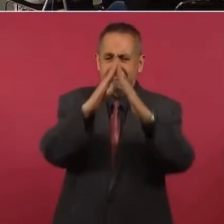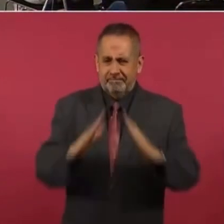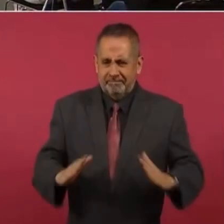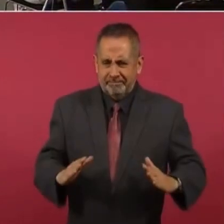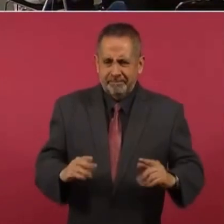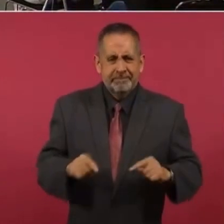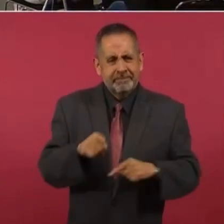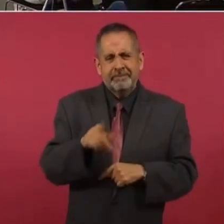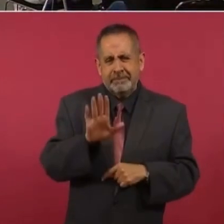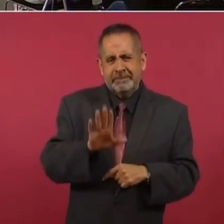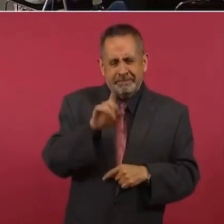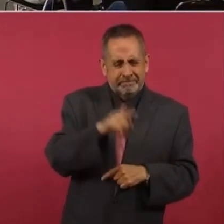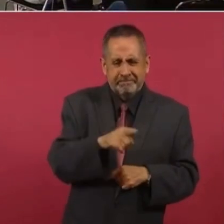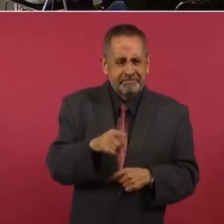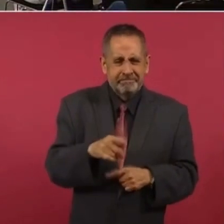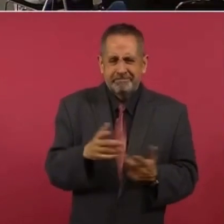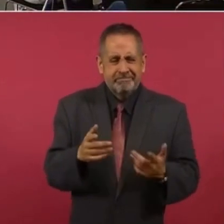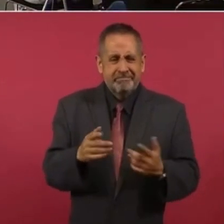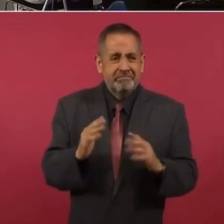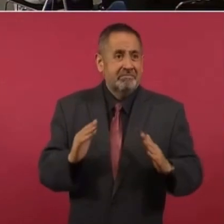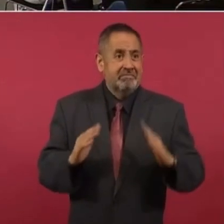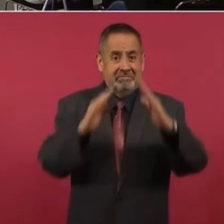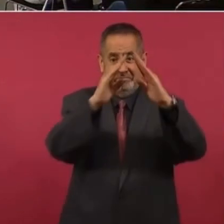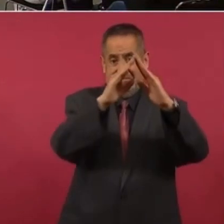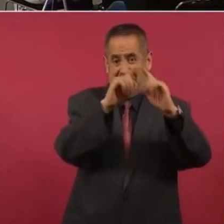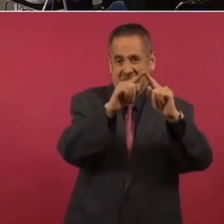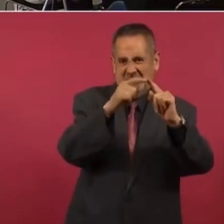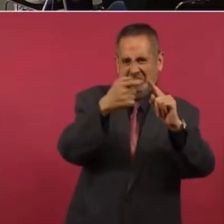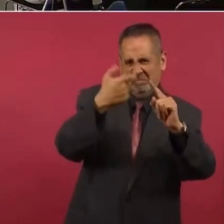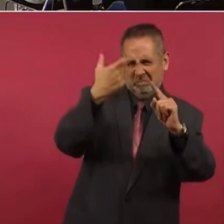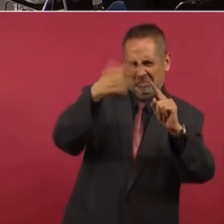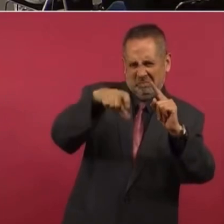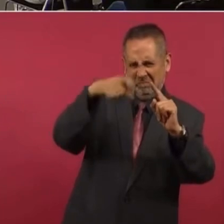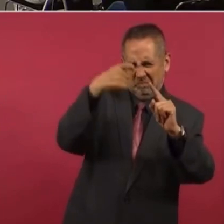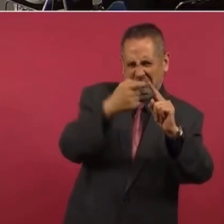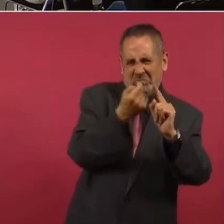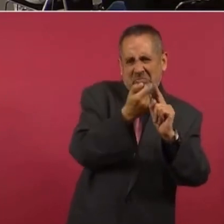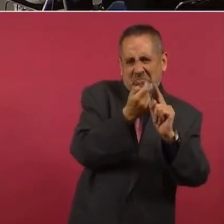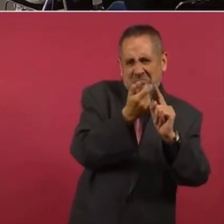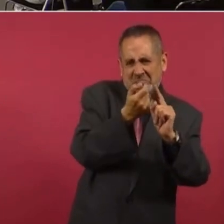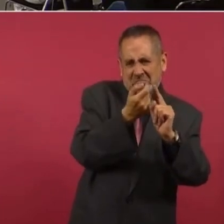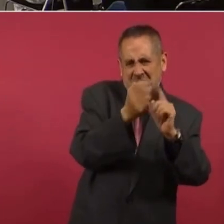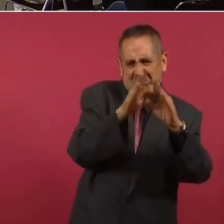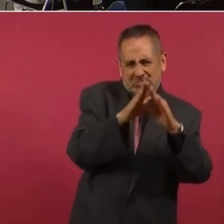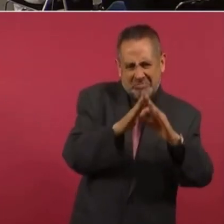arriba una